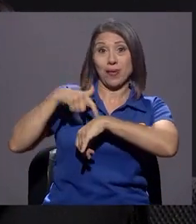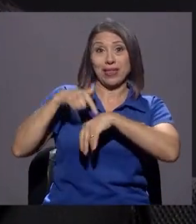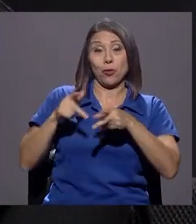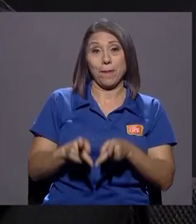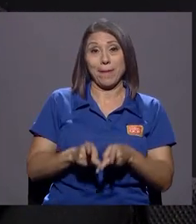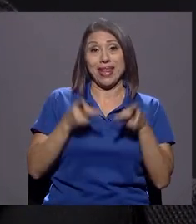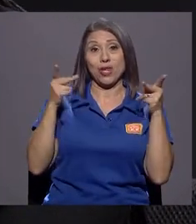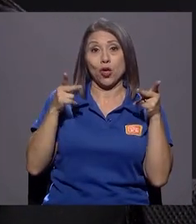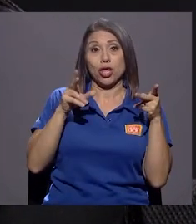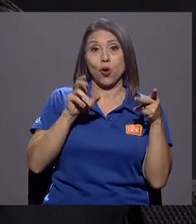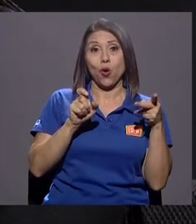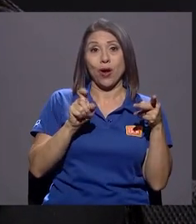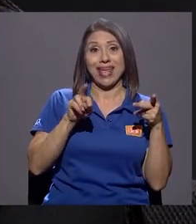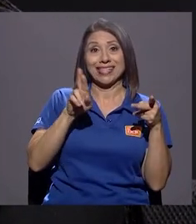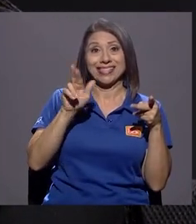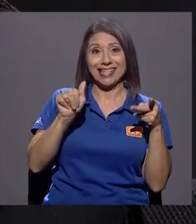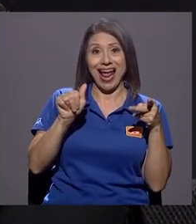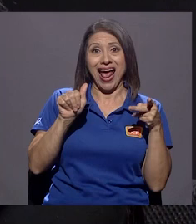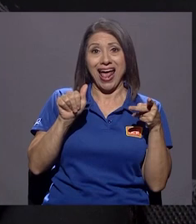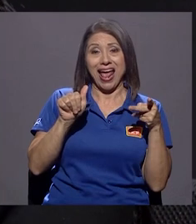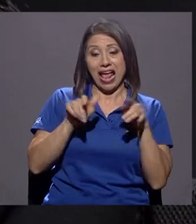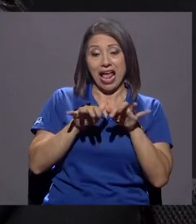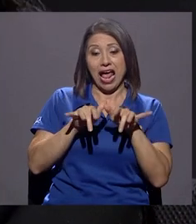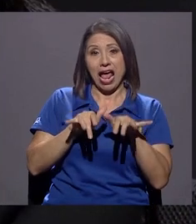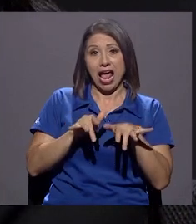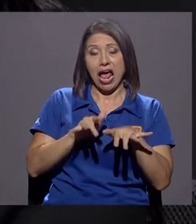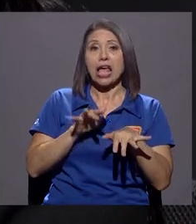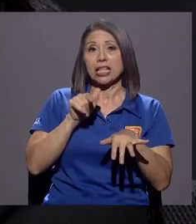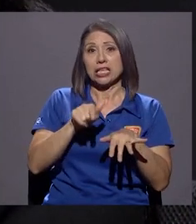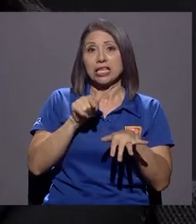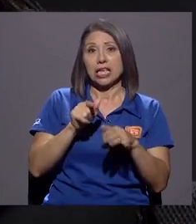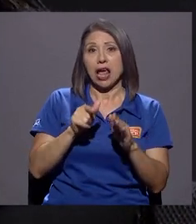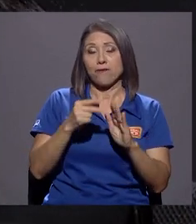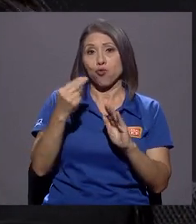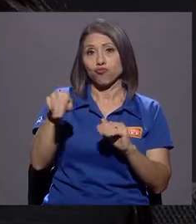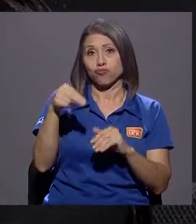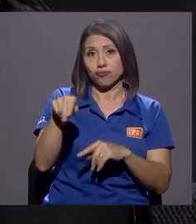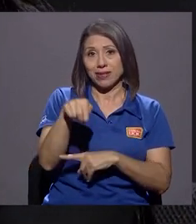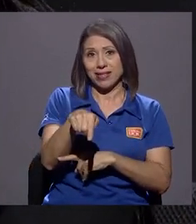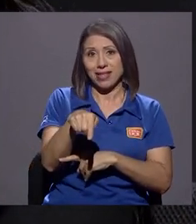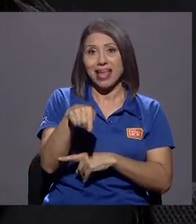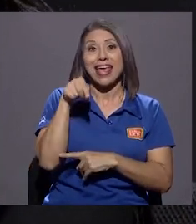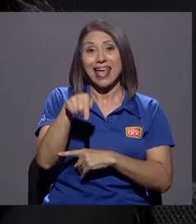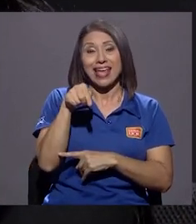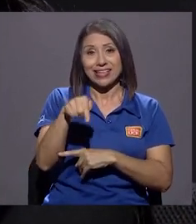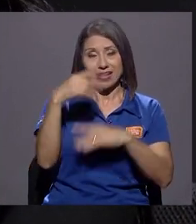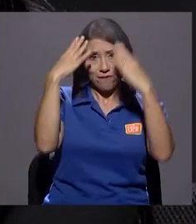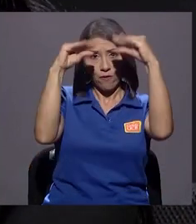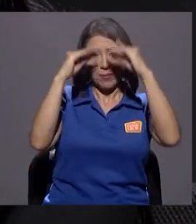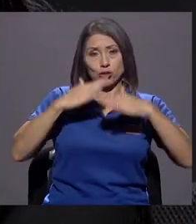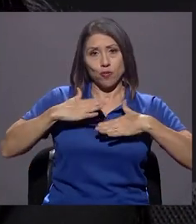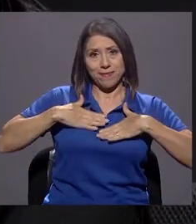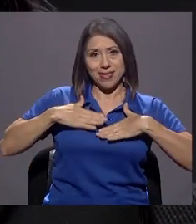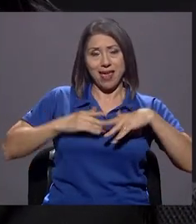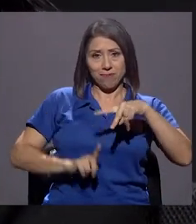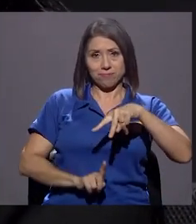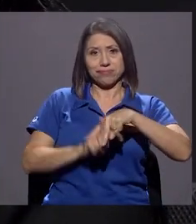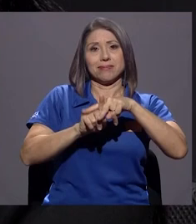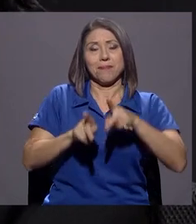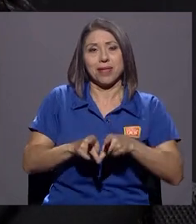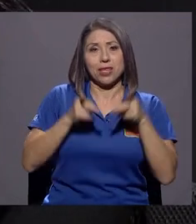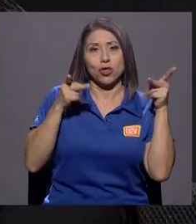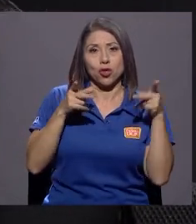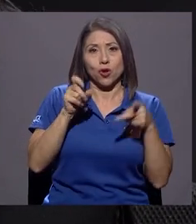sacó una nota. Lo recuerdo. Este, de repente mi nota, este, sale en La Extra y el magistrado